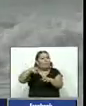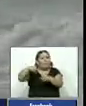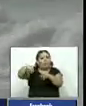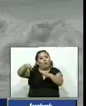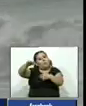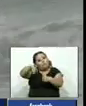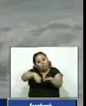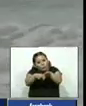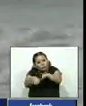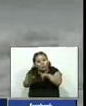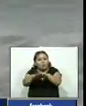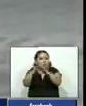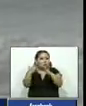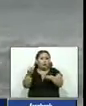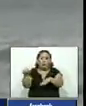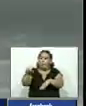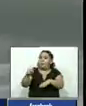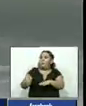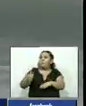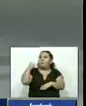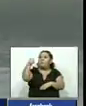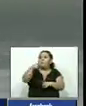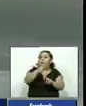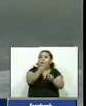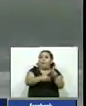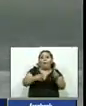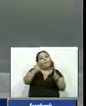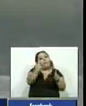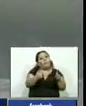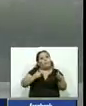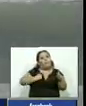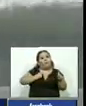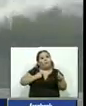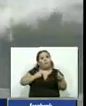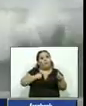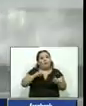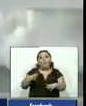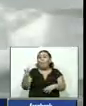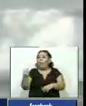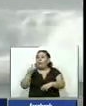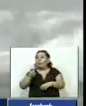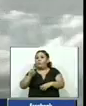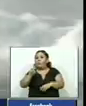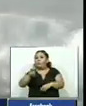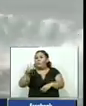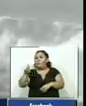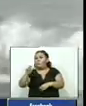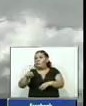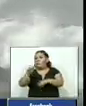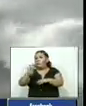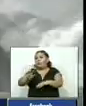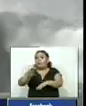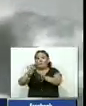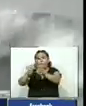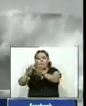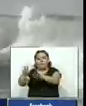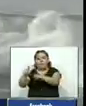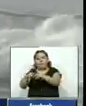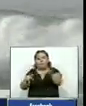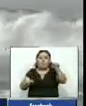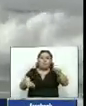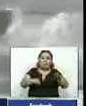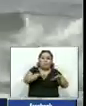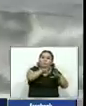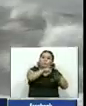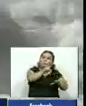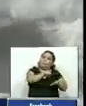en el uno contra uno y venció a Sean Forrester de Canadá con un puntaje de 11.93 sobre un 8.33